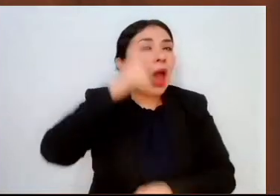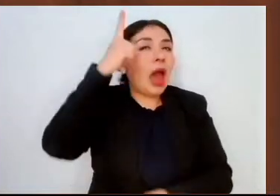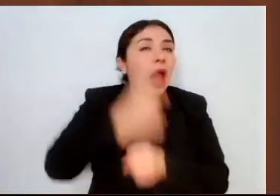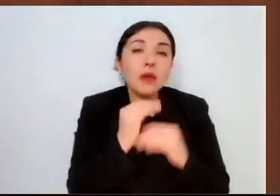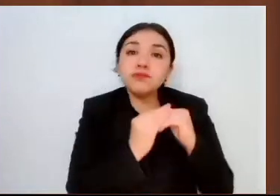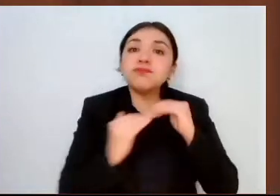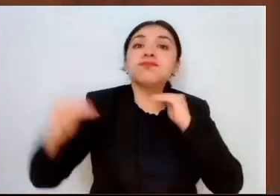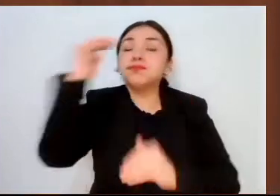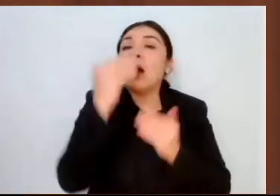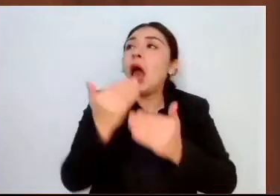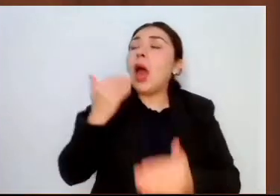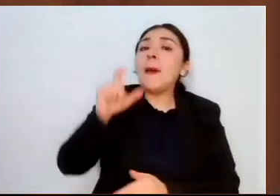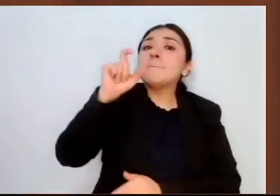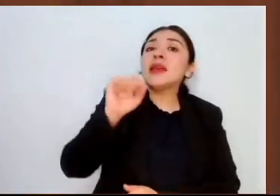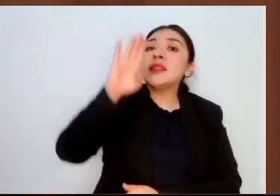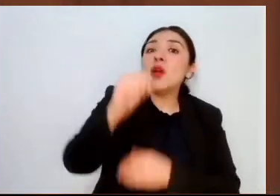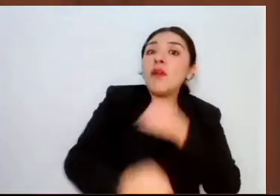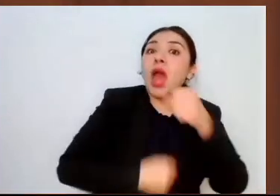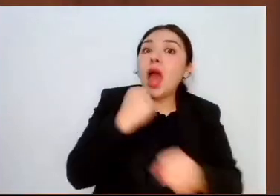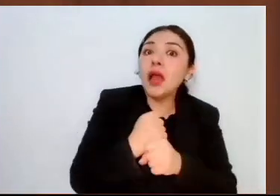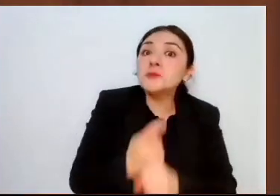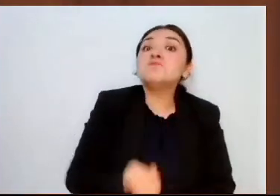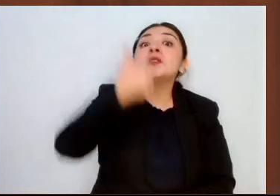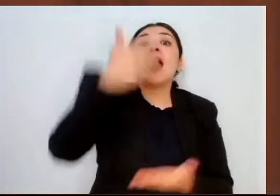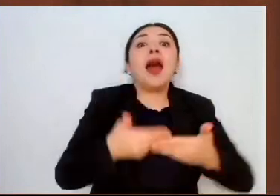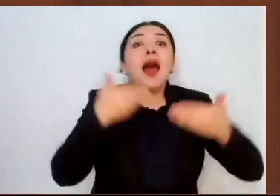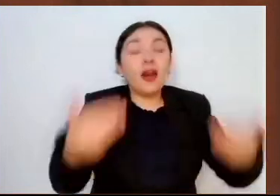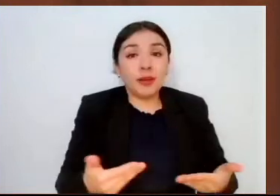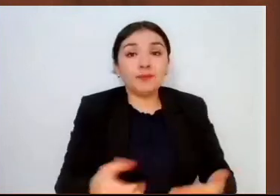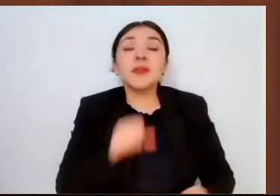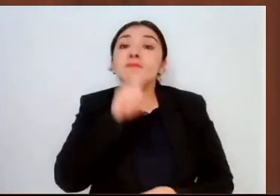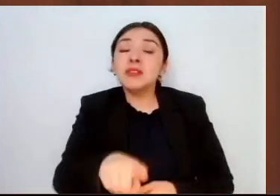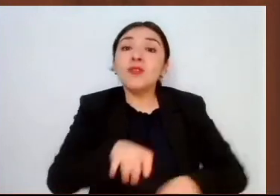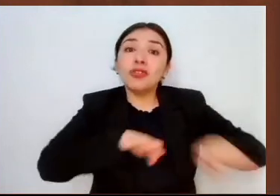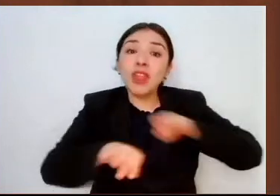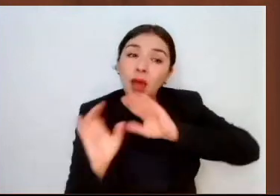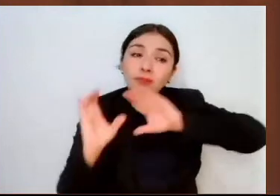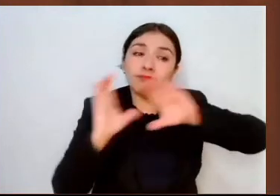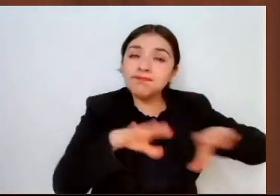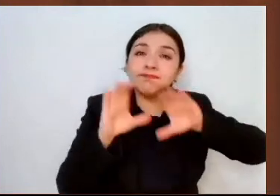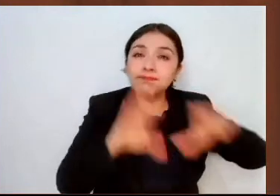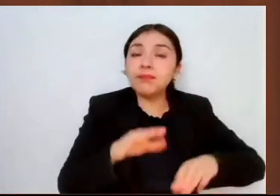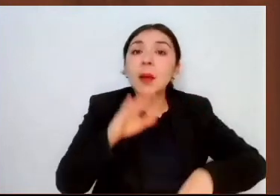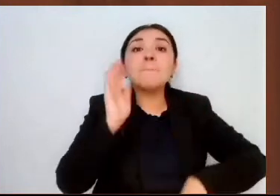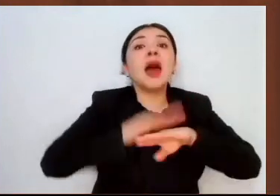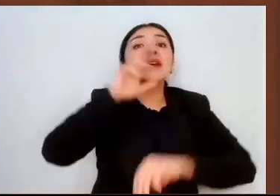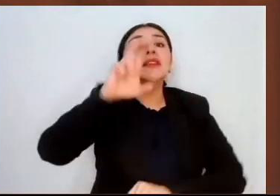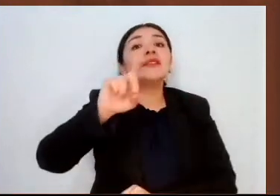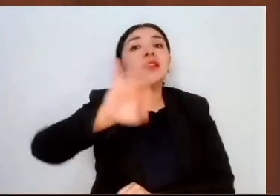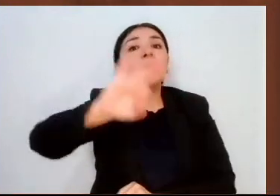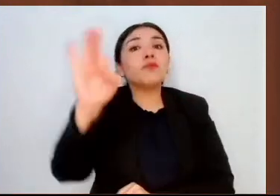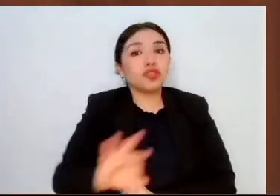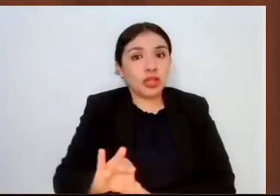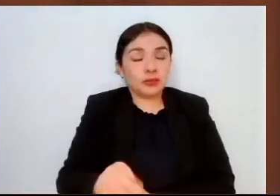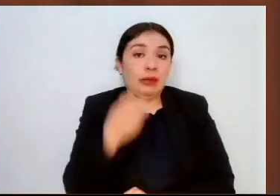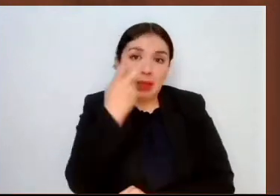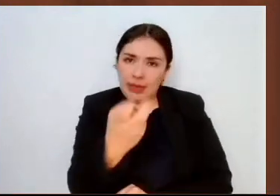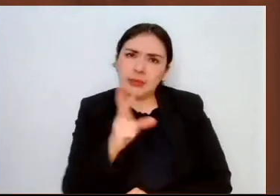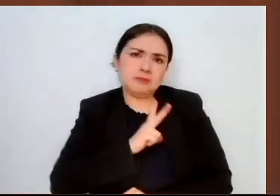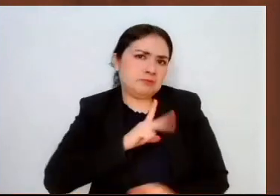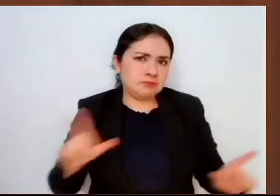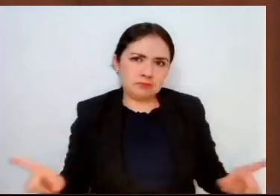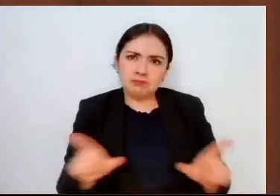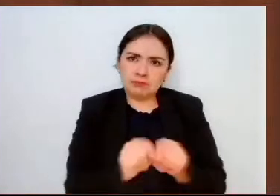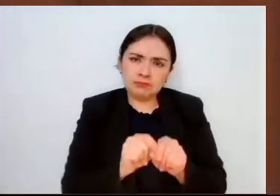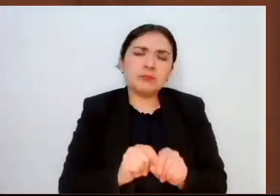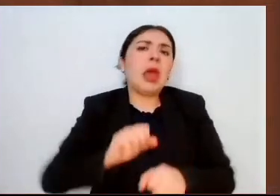años y en cuatro años los empleos del sector en casi un 30 por ciento. Sería cuanto y quedo a